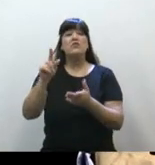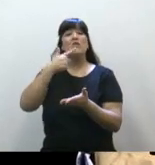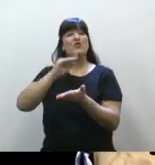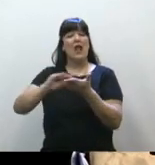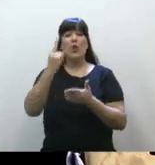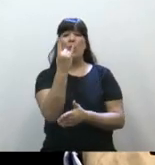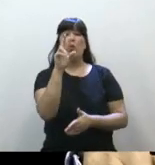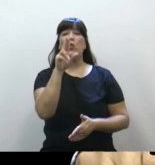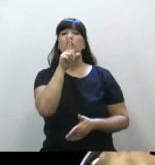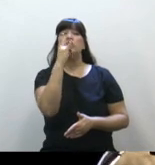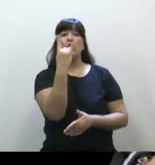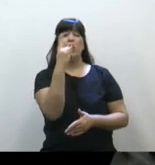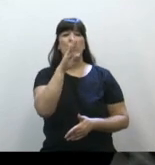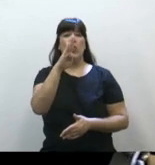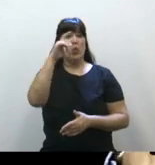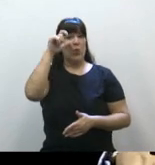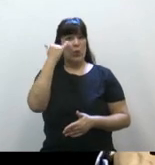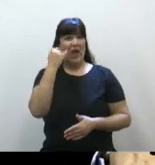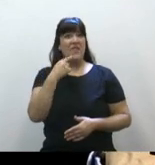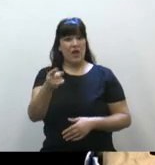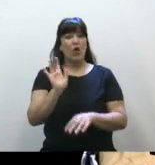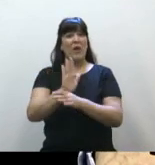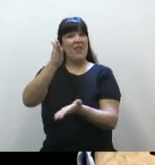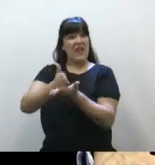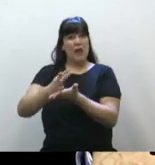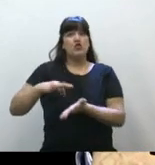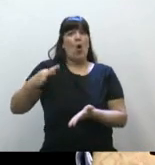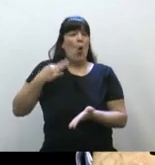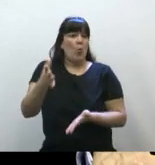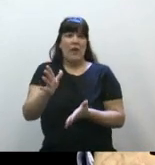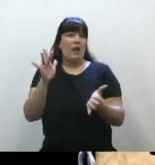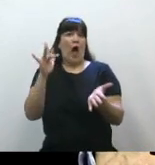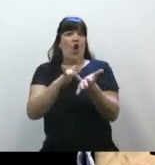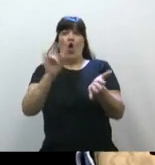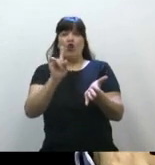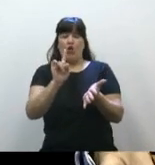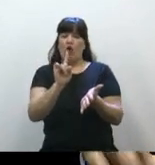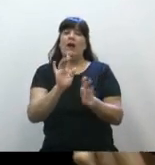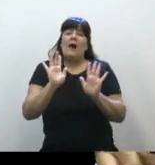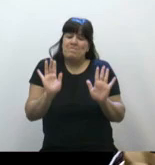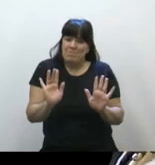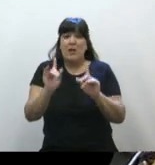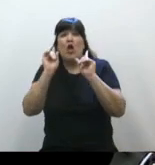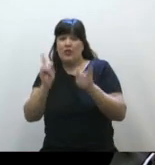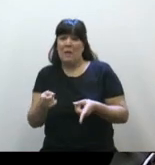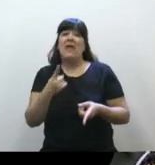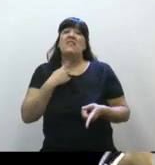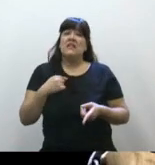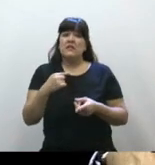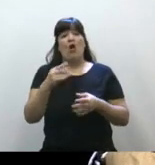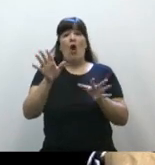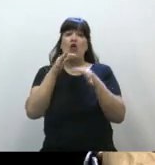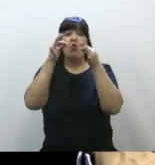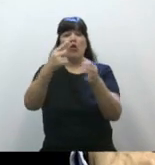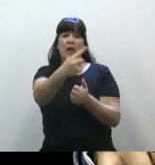vamos con que el derecho a la vida no es absoluto como ningún derecho, pero el deseo arbitrario tampoco es